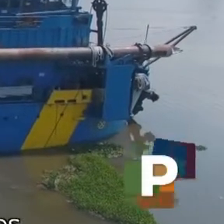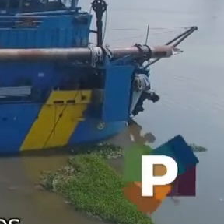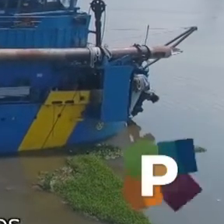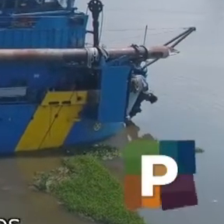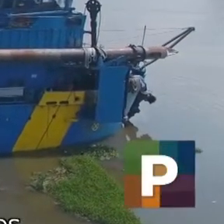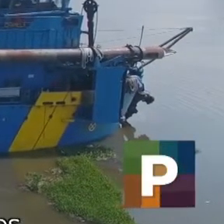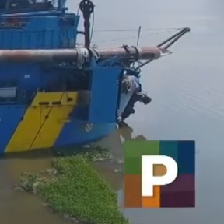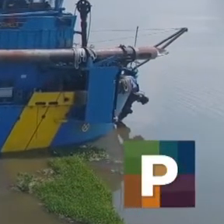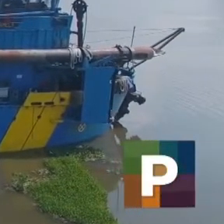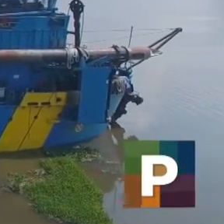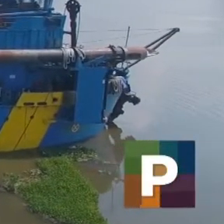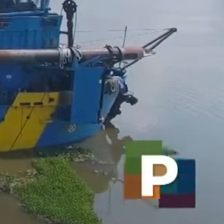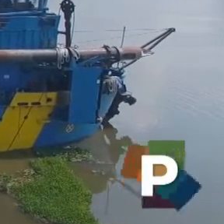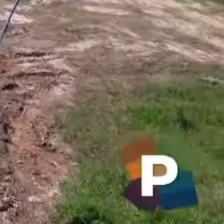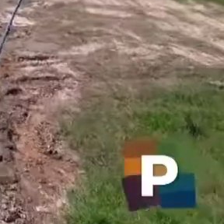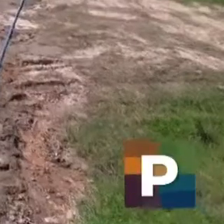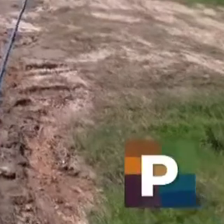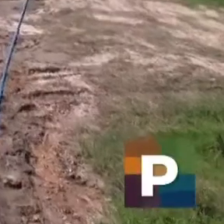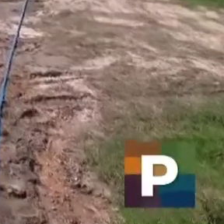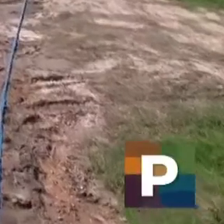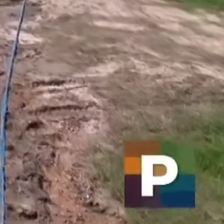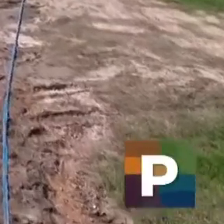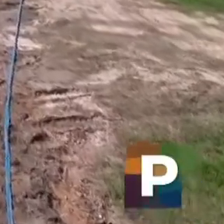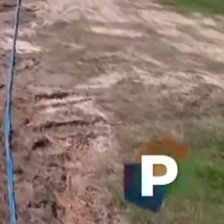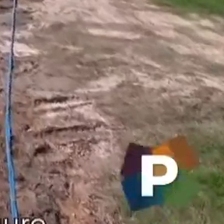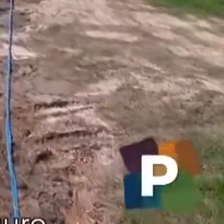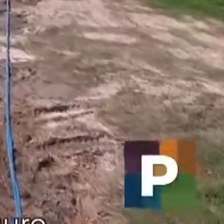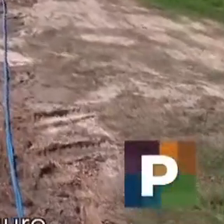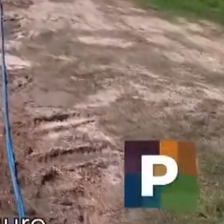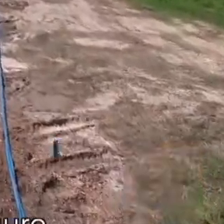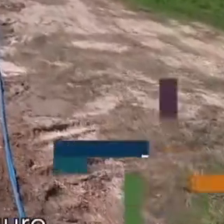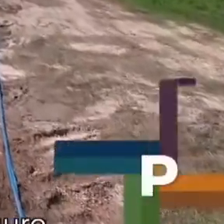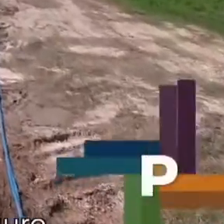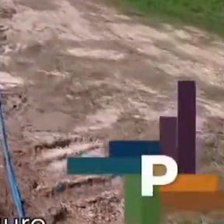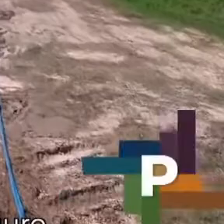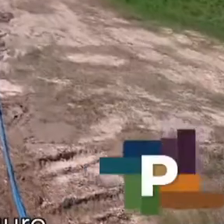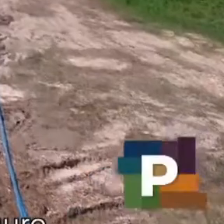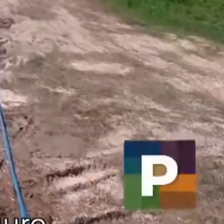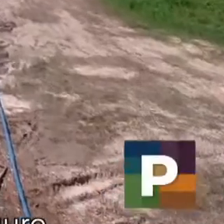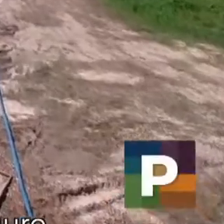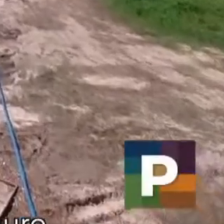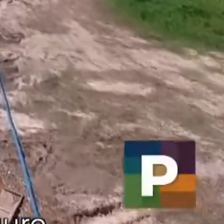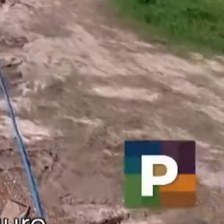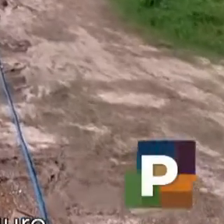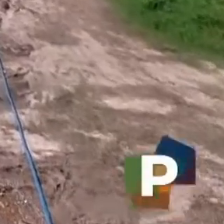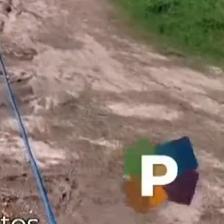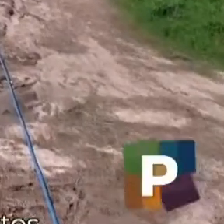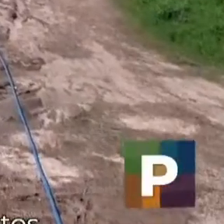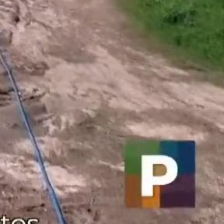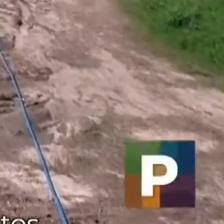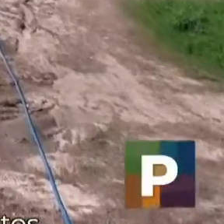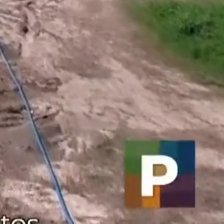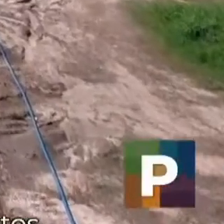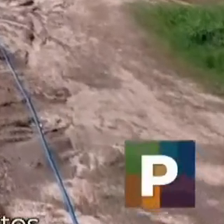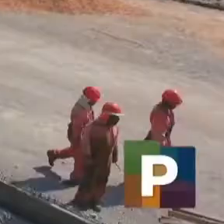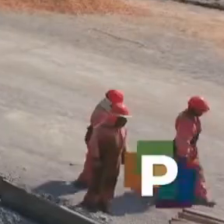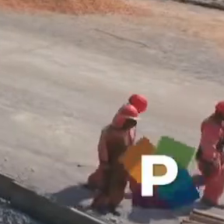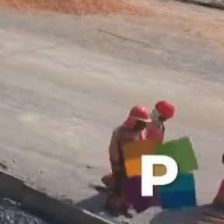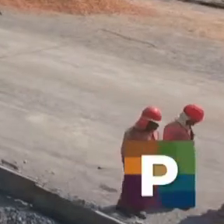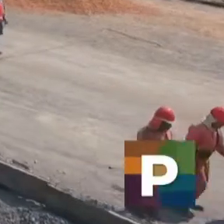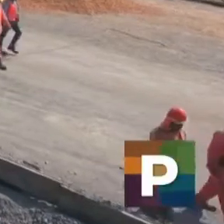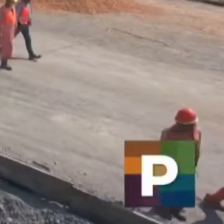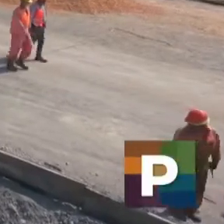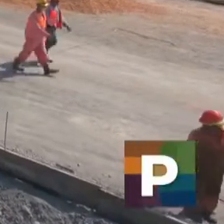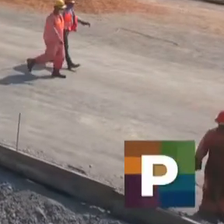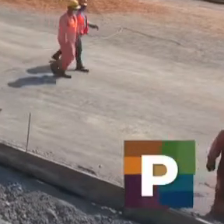34 pies, y con el nuevo acceso carretero, que proporcionará un paso eficiente y seguro al recinto portuario de